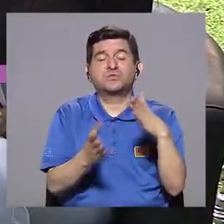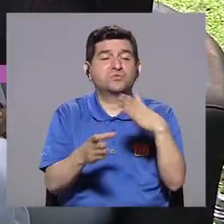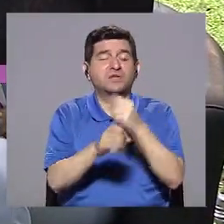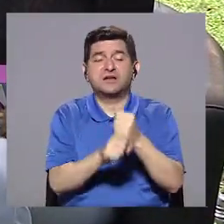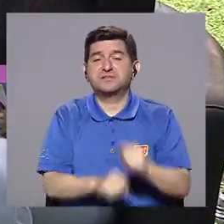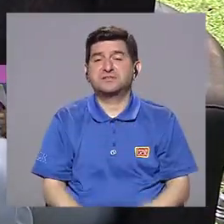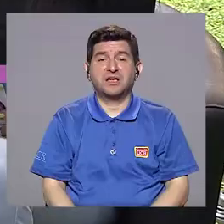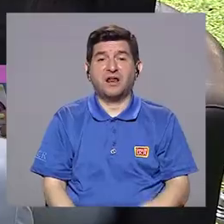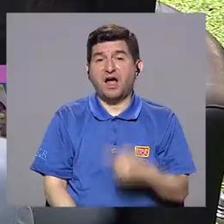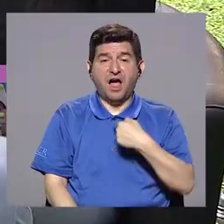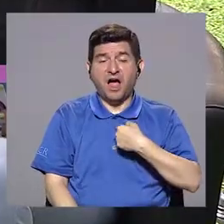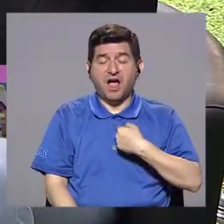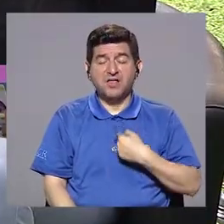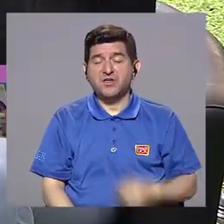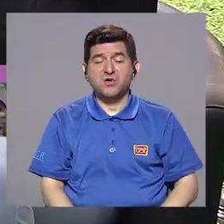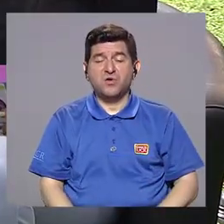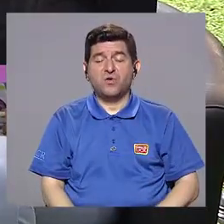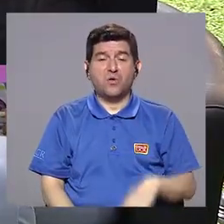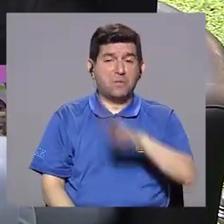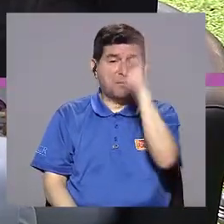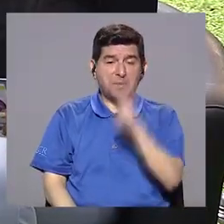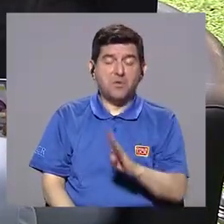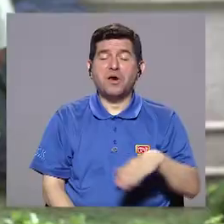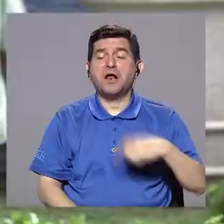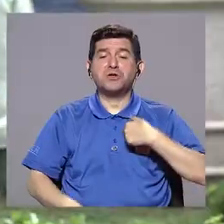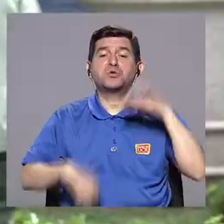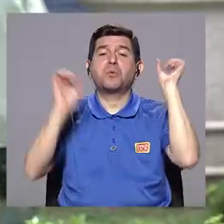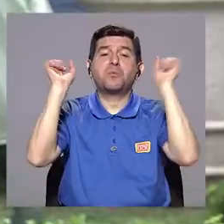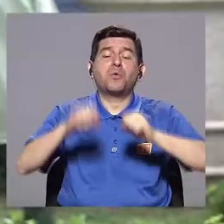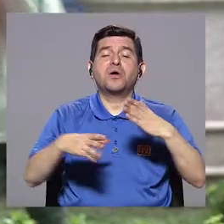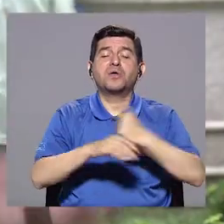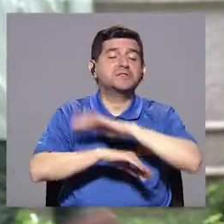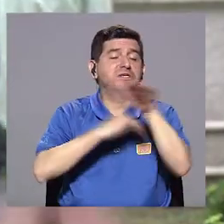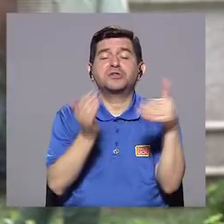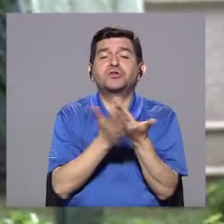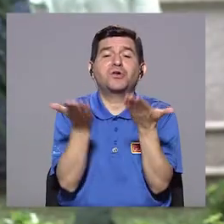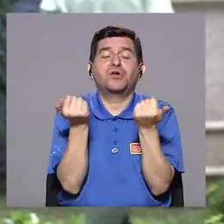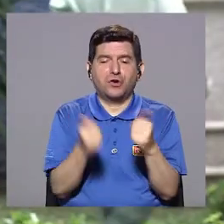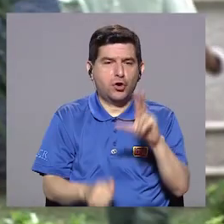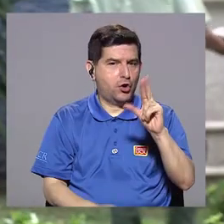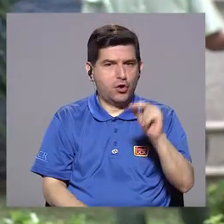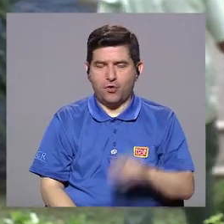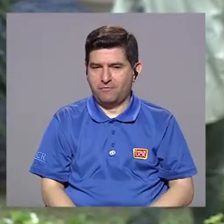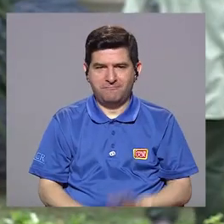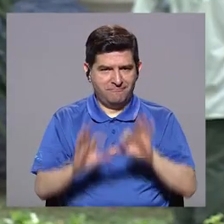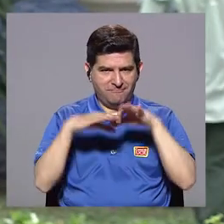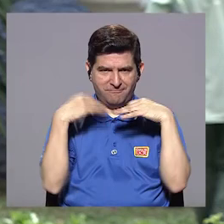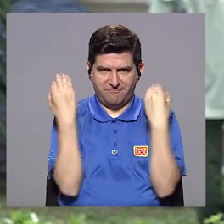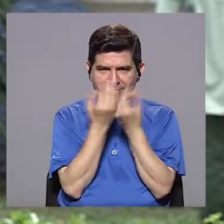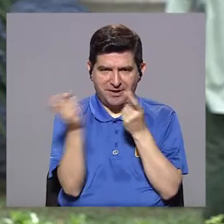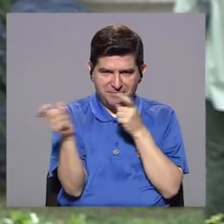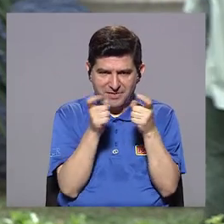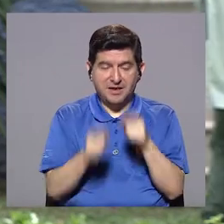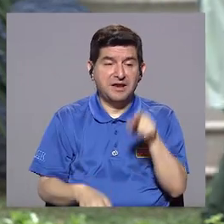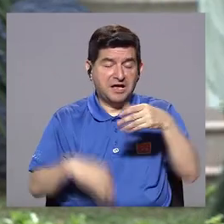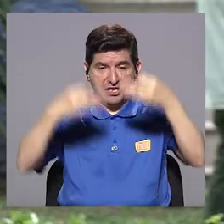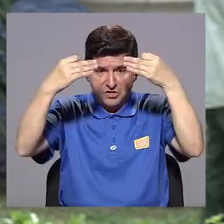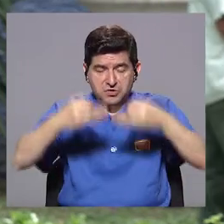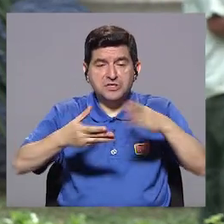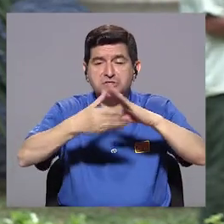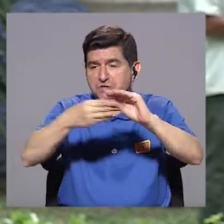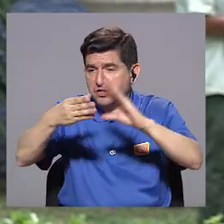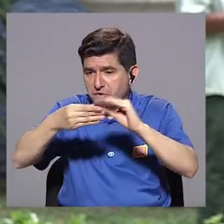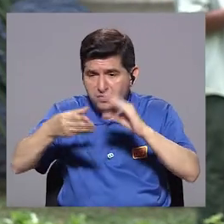hacer lo que quiero. Ah, como yo soy bipolar, tengo autorización para... No, no, no. Este es un tema que tiene que manejar la familia. Y si ellos deciden